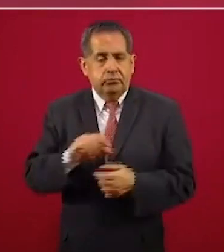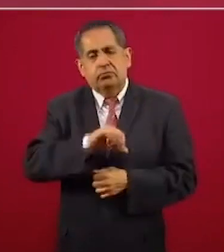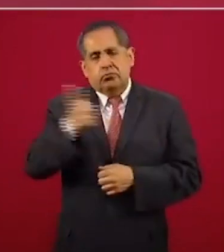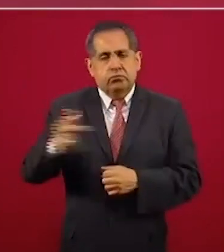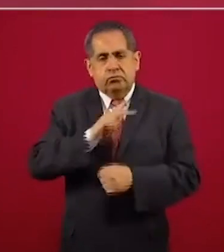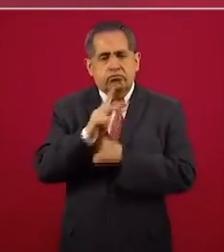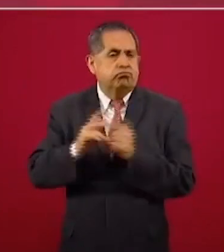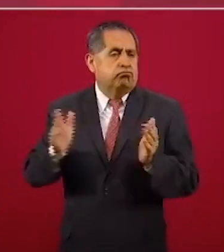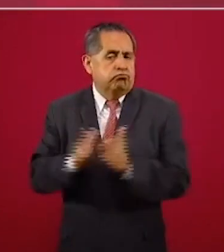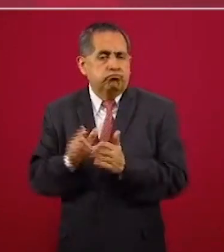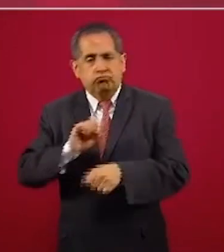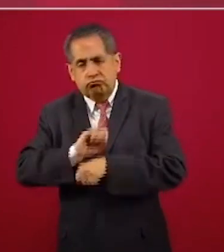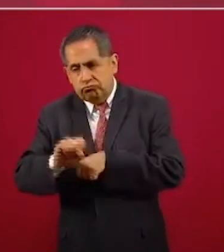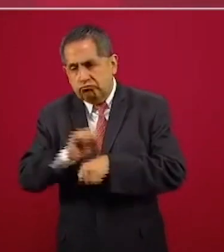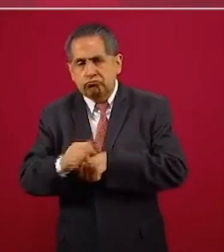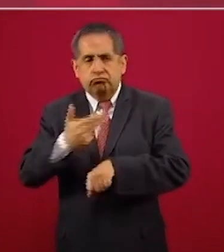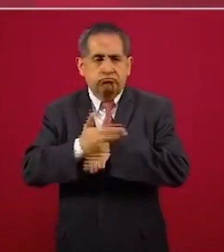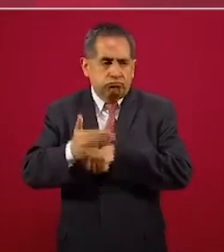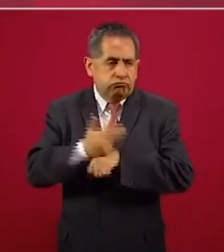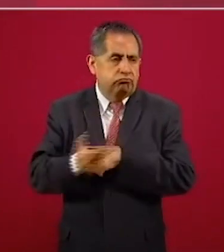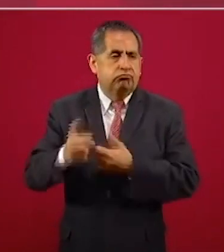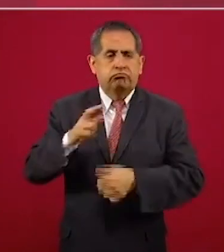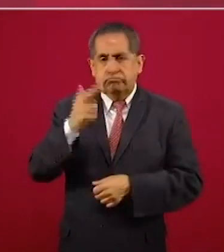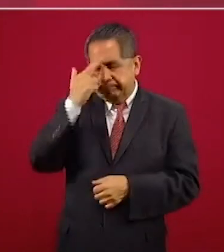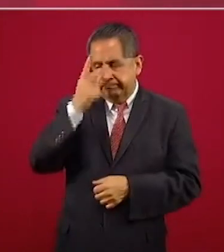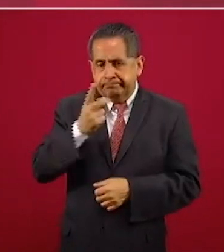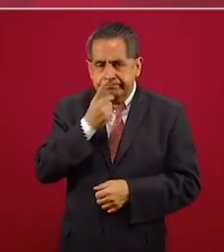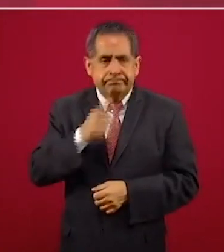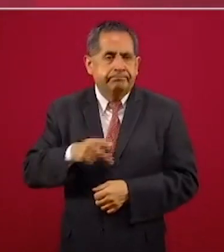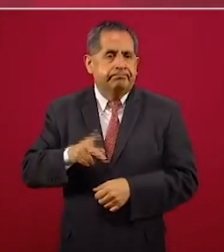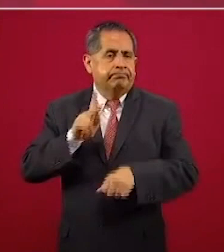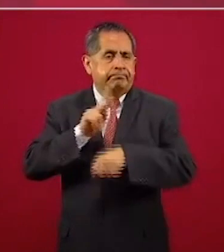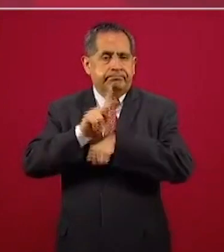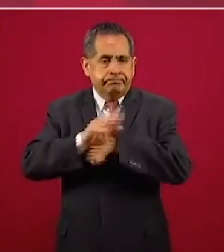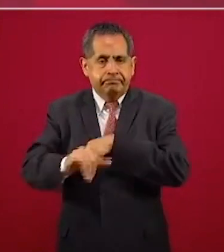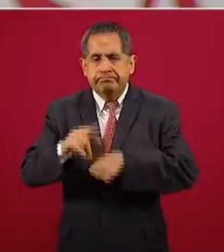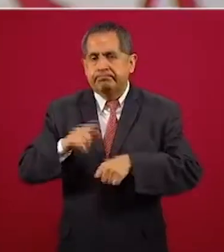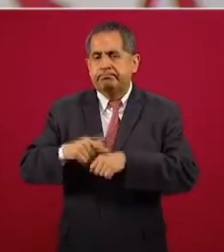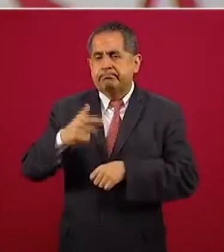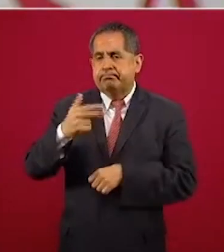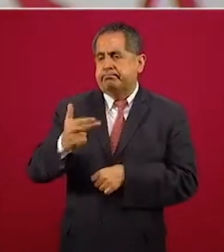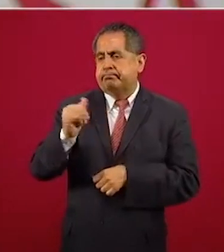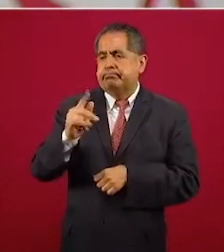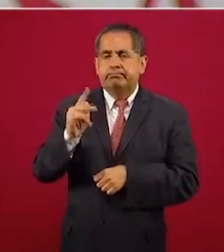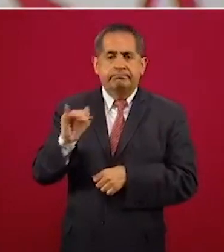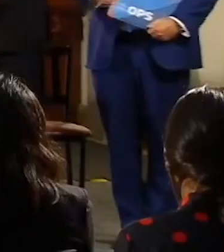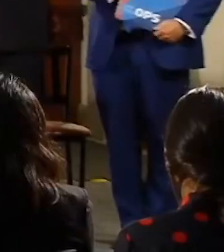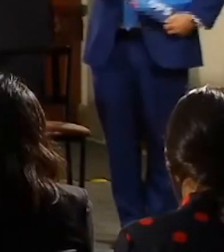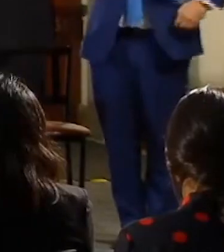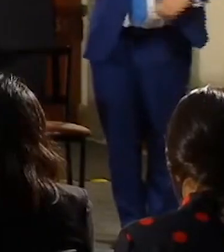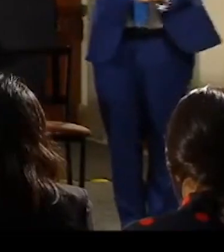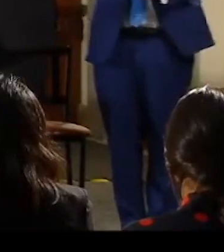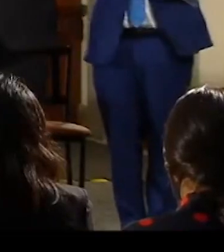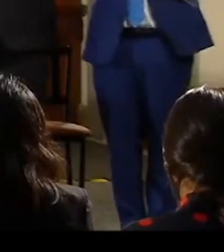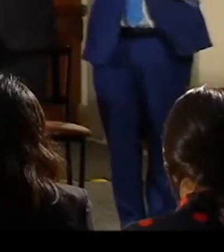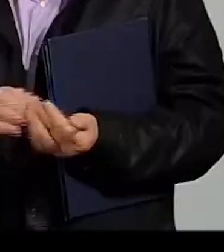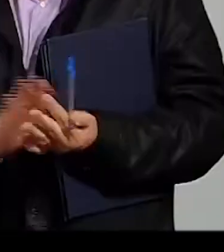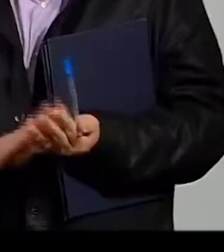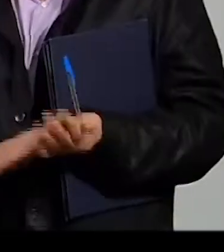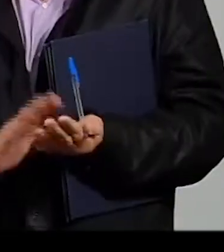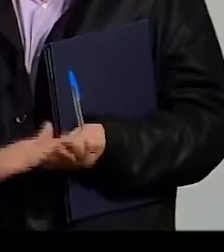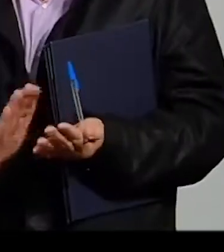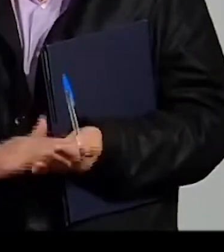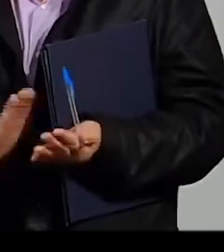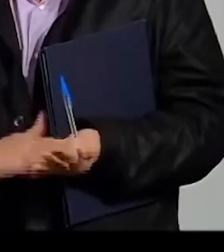pequeños, como El Salvador, Honduras, República Dominicana, Paraguay, Haití, por nombrar solo algunos. Miguel